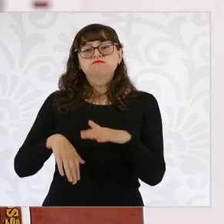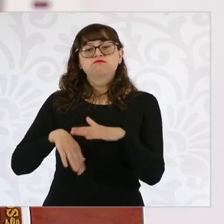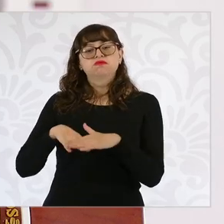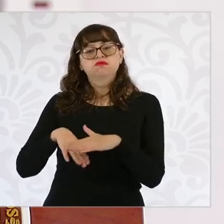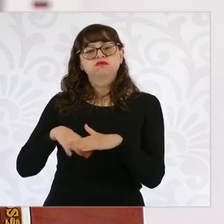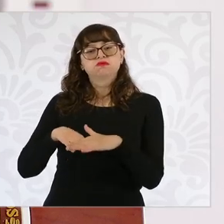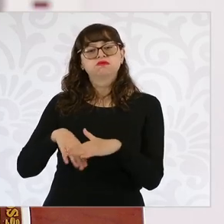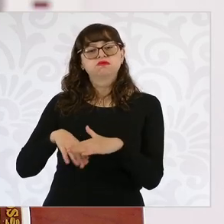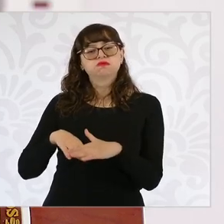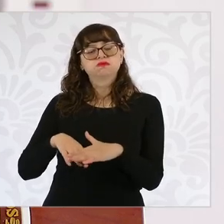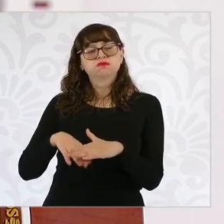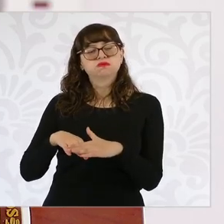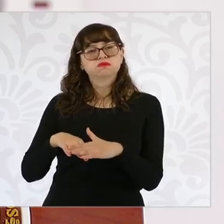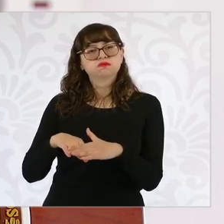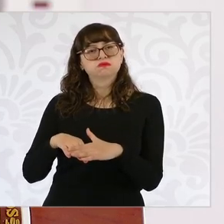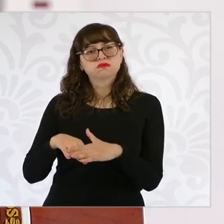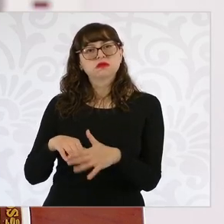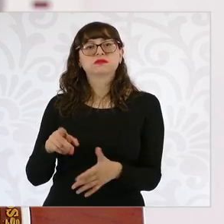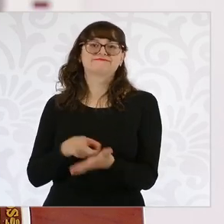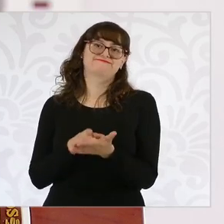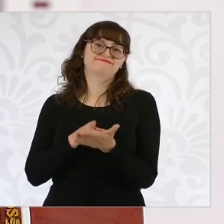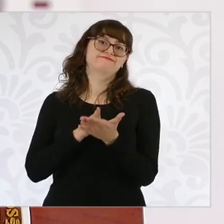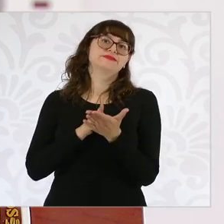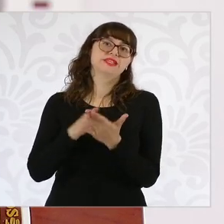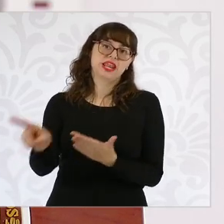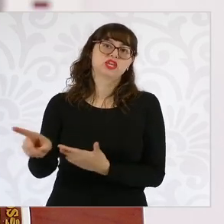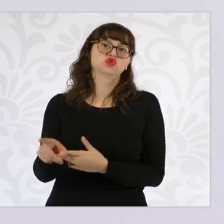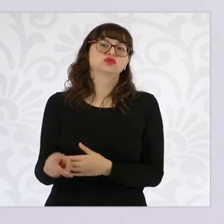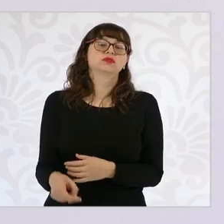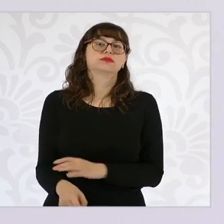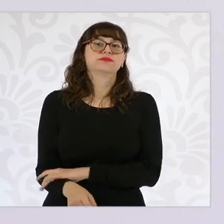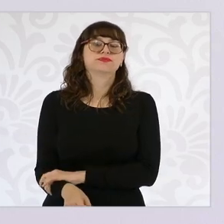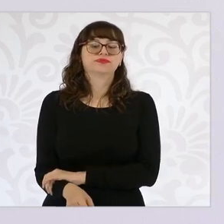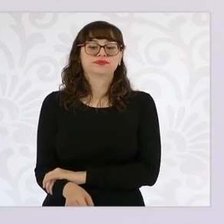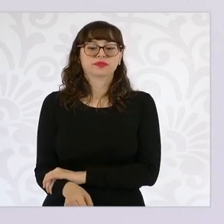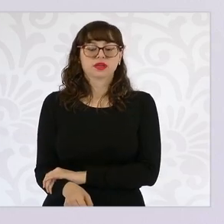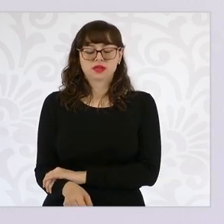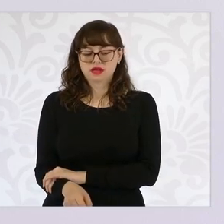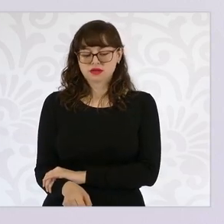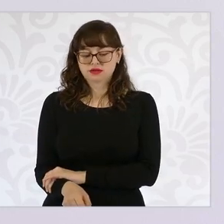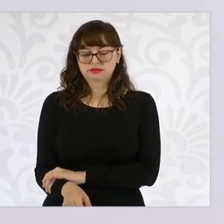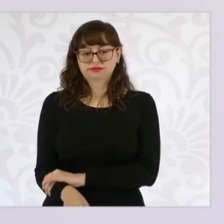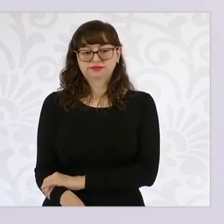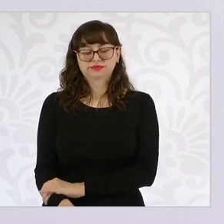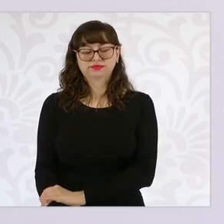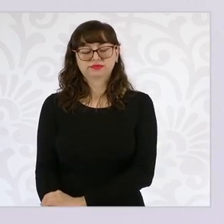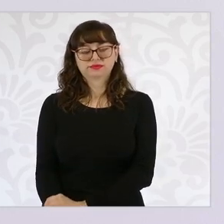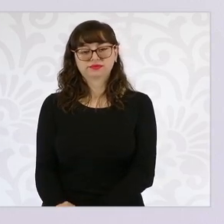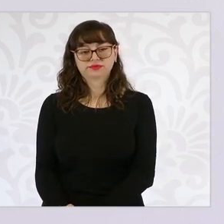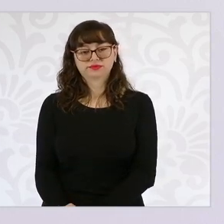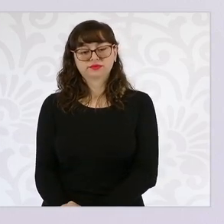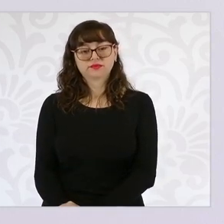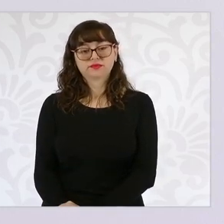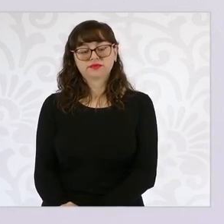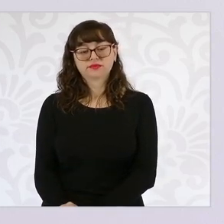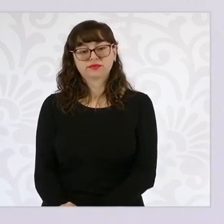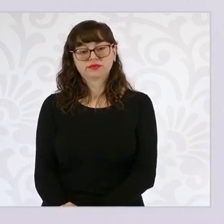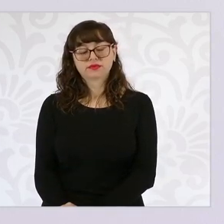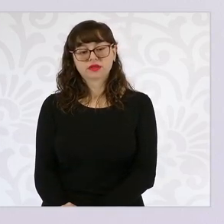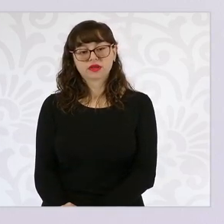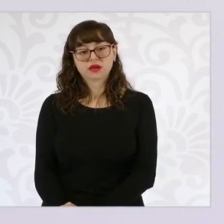mexicana deben ser derechos. Un salario justo es un derecho.